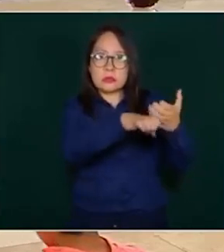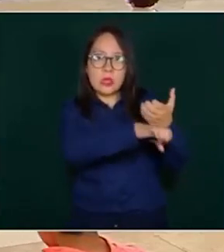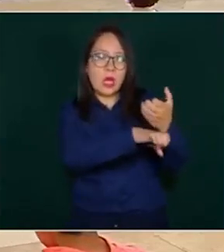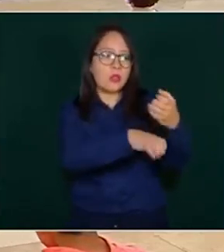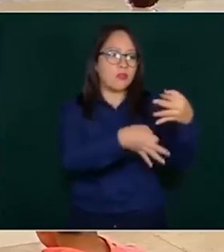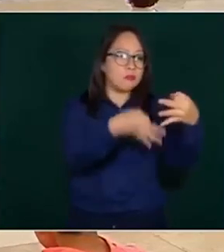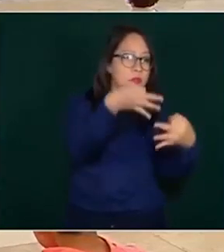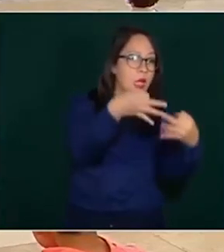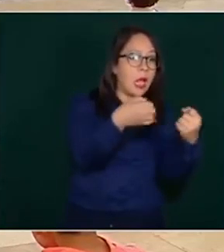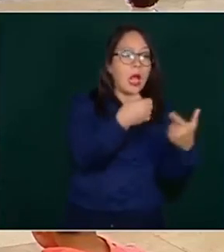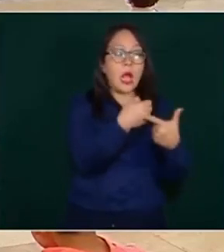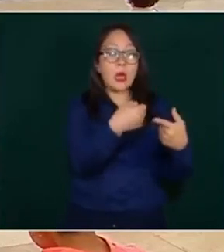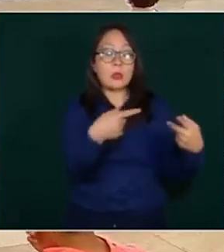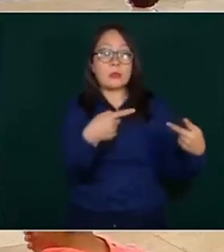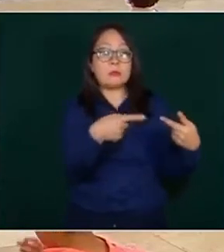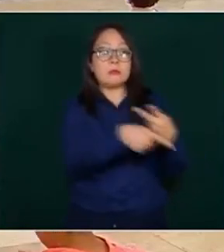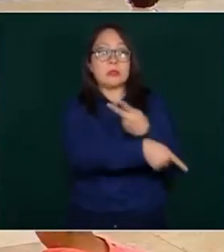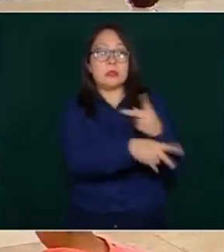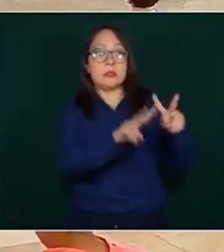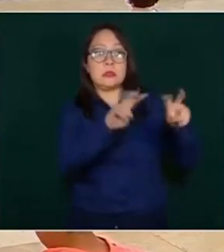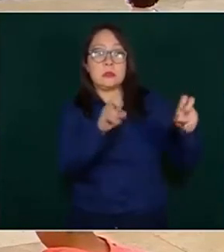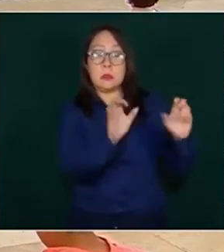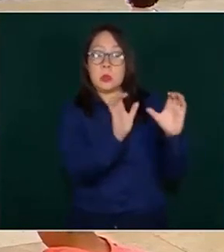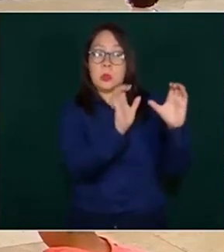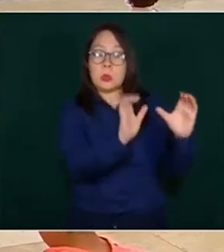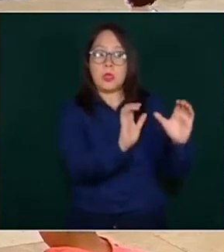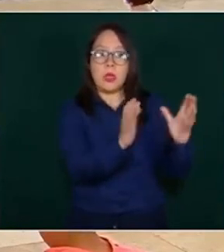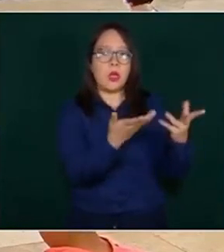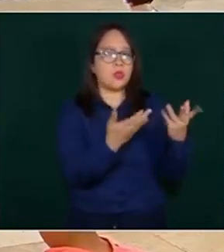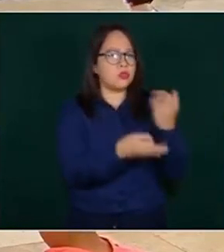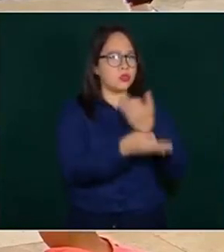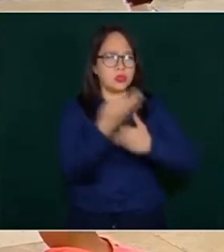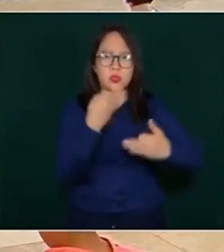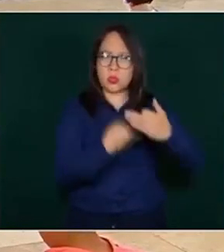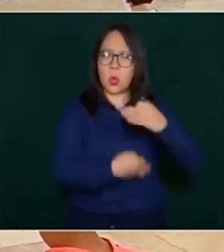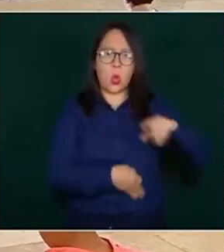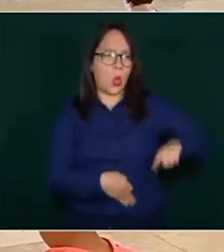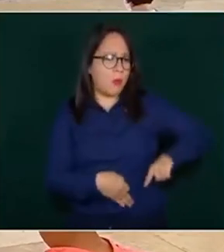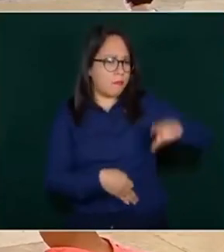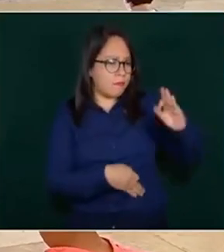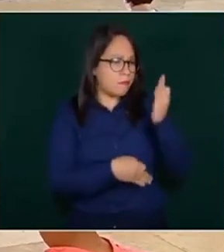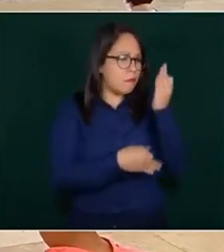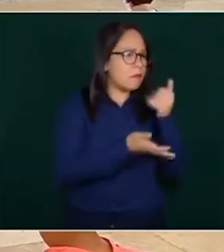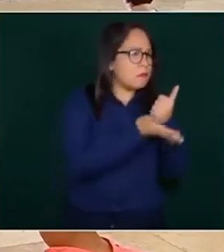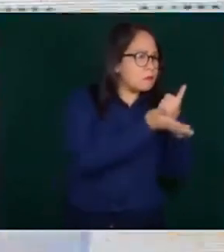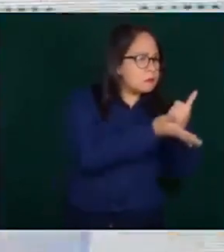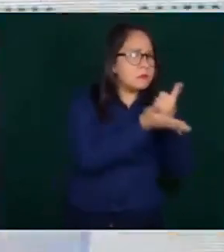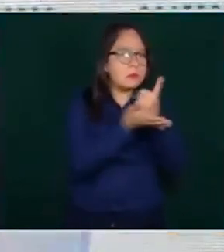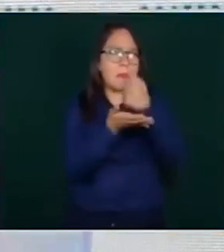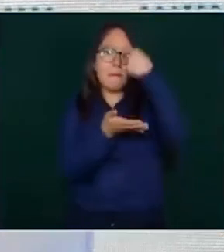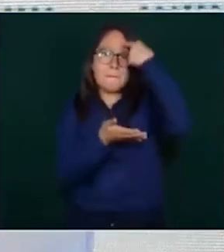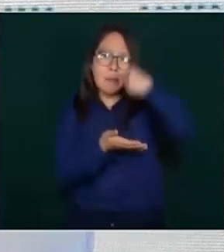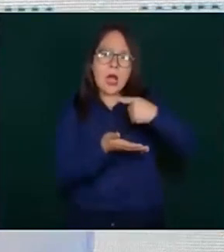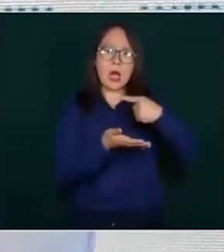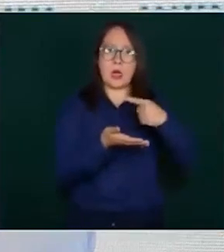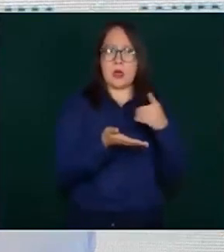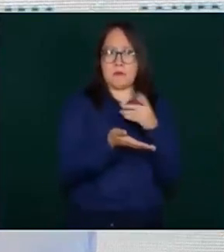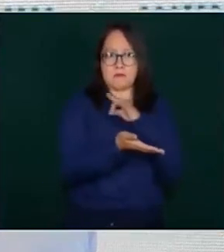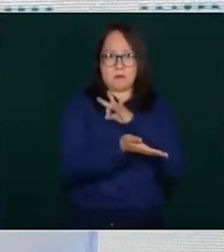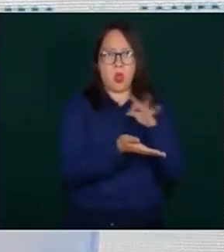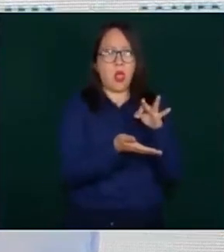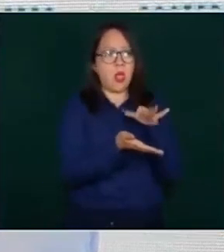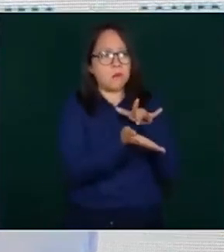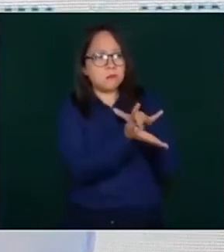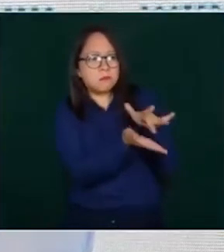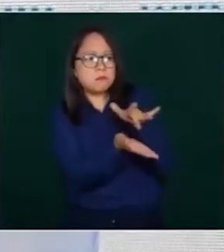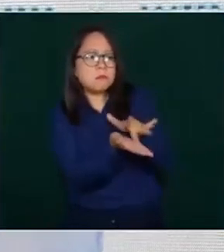naturaleza, toda la disposición del gobierno federal para poder constituirse y apoyar en